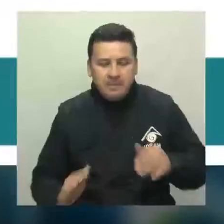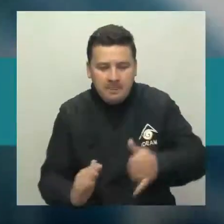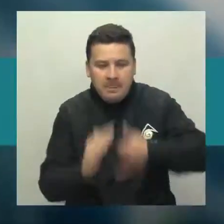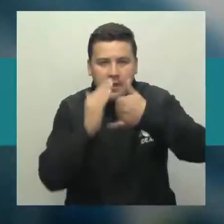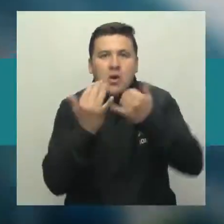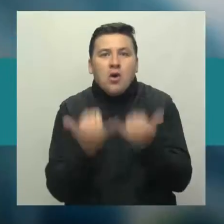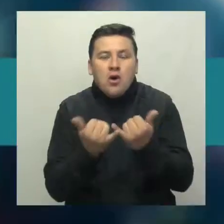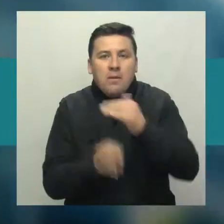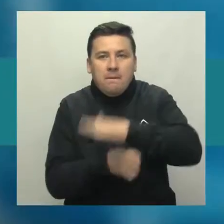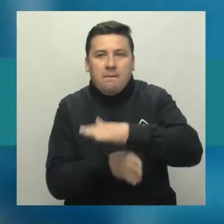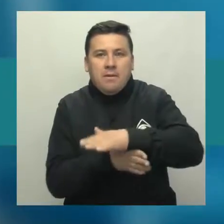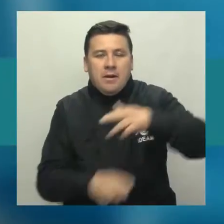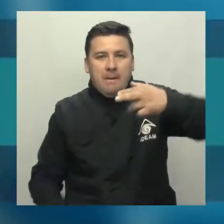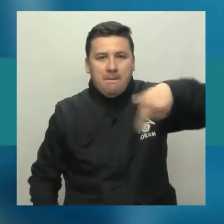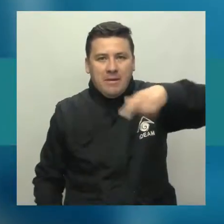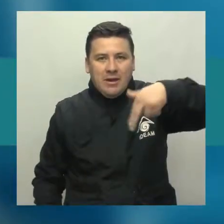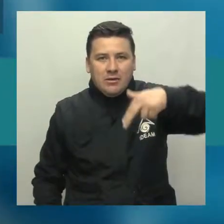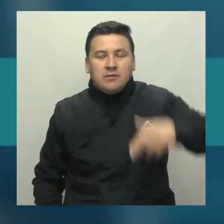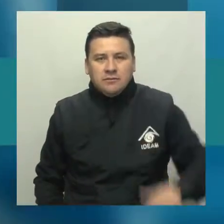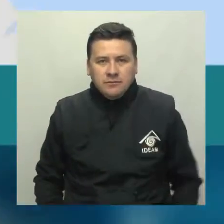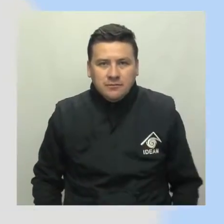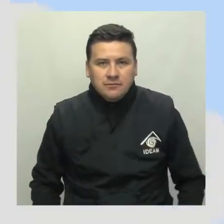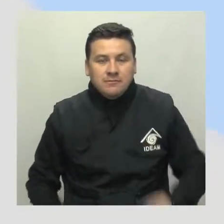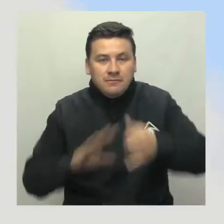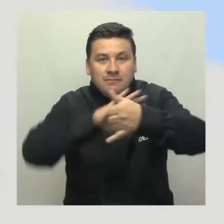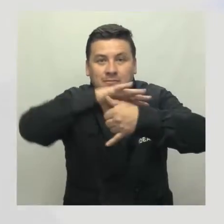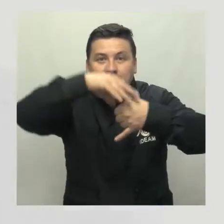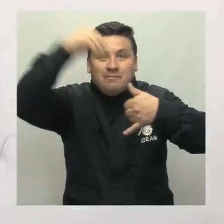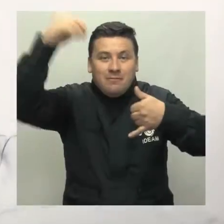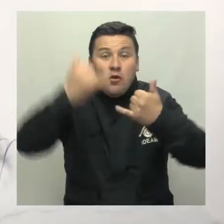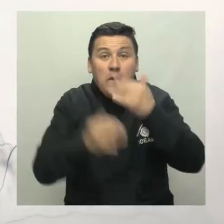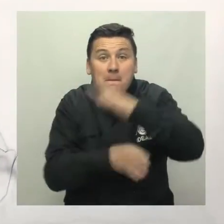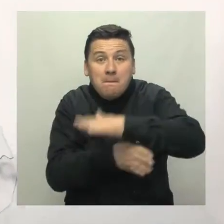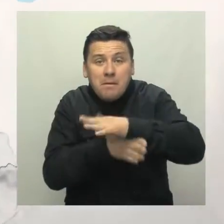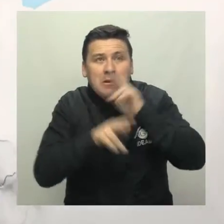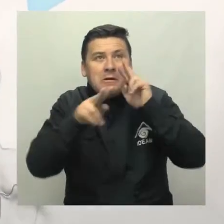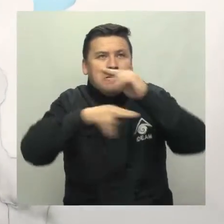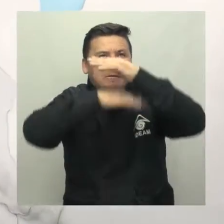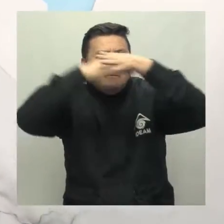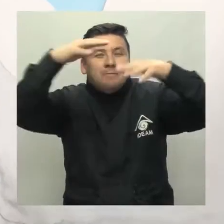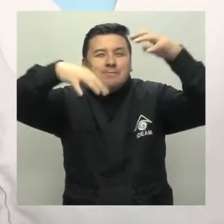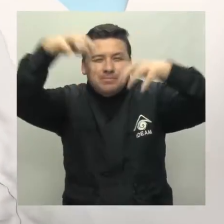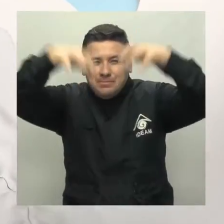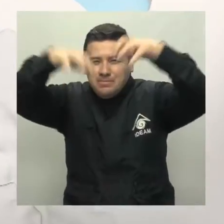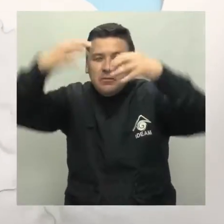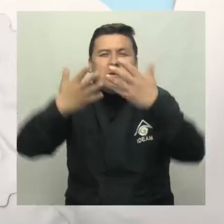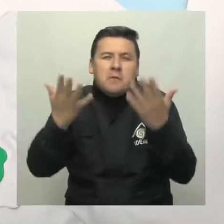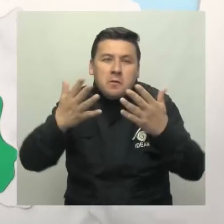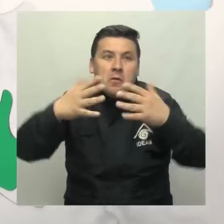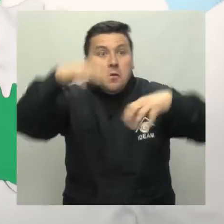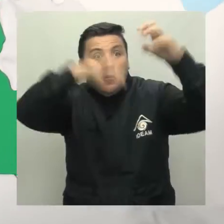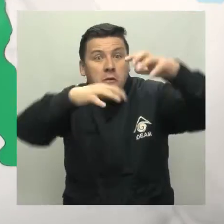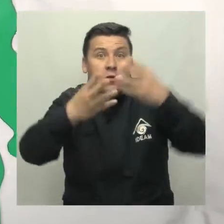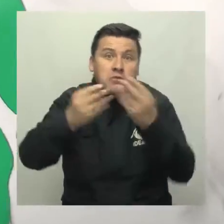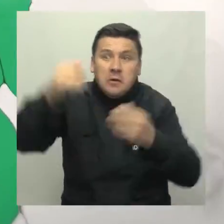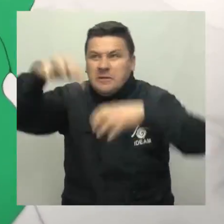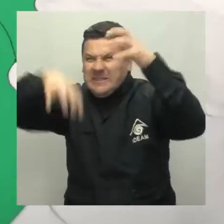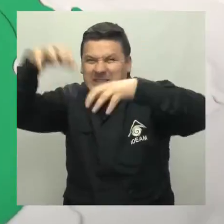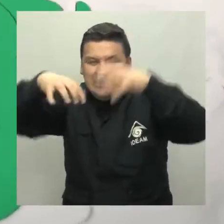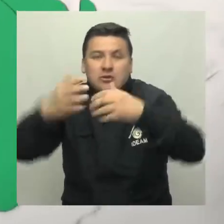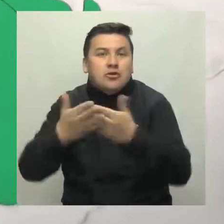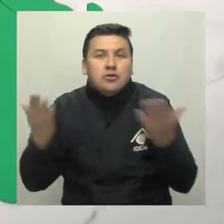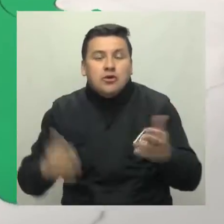Pronóstico del tiempo para la tarde del miércoles. Para el Caribe colombiano en la tarde son posibles precipitaciones entre ligeras y moderadas